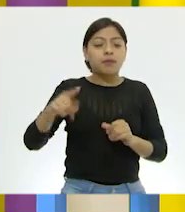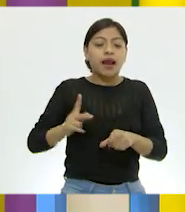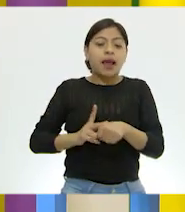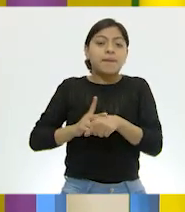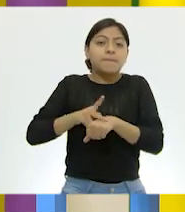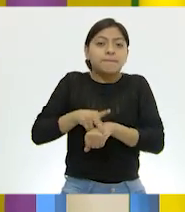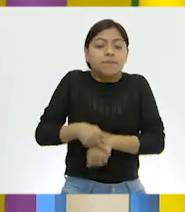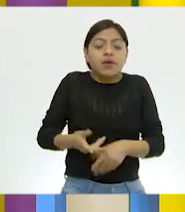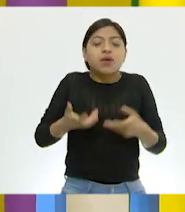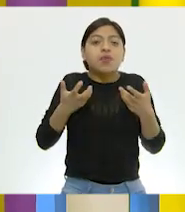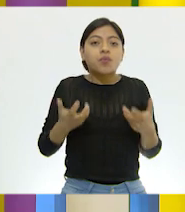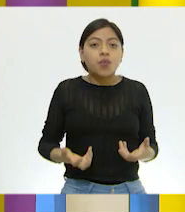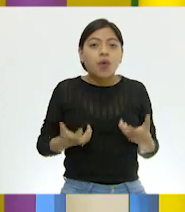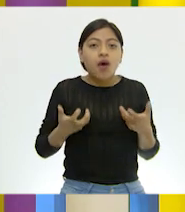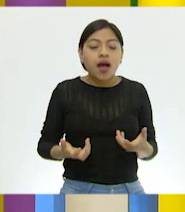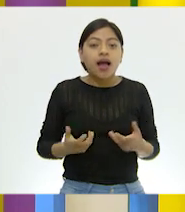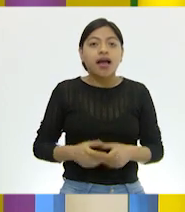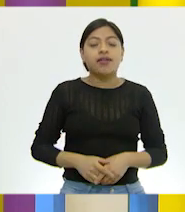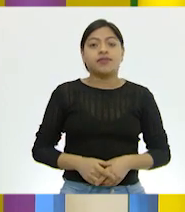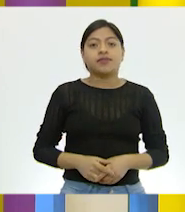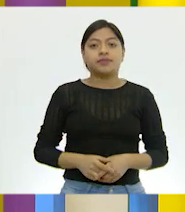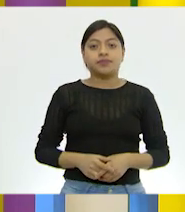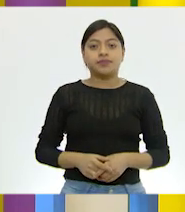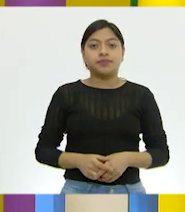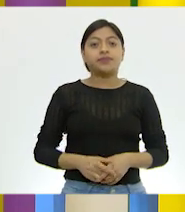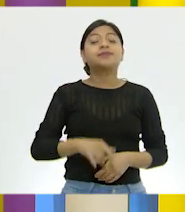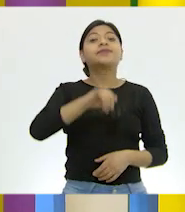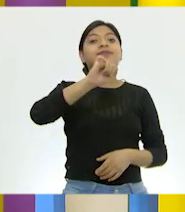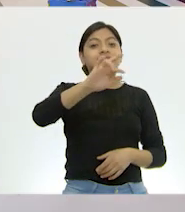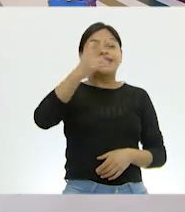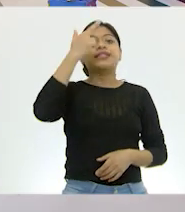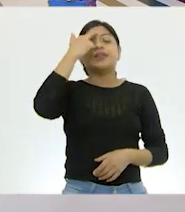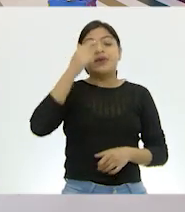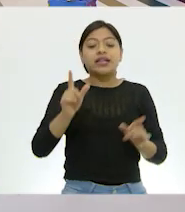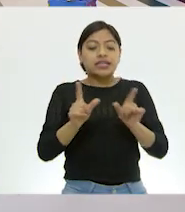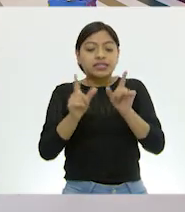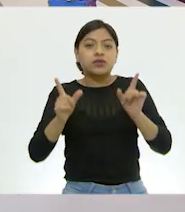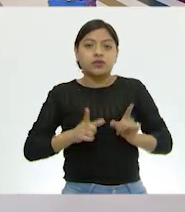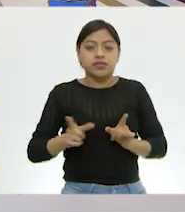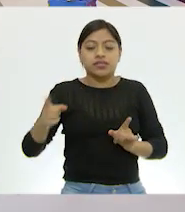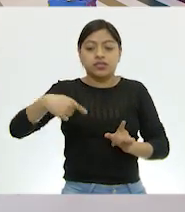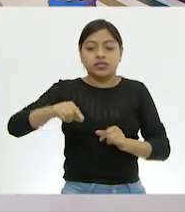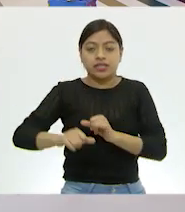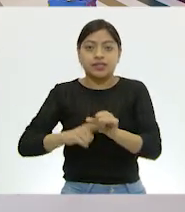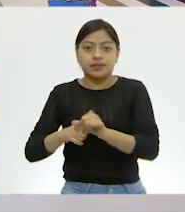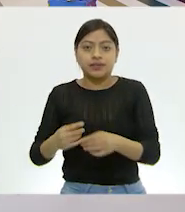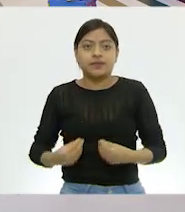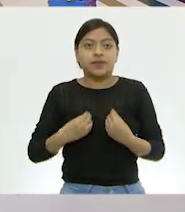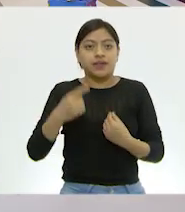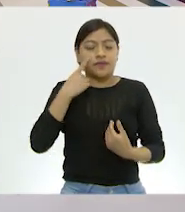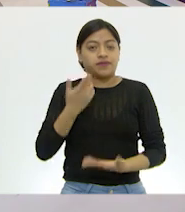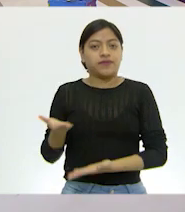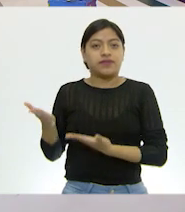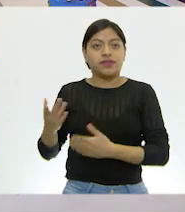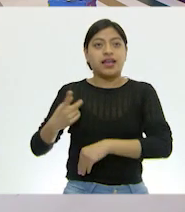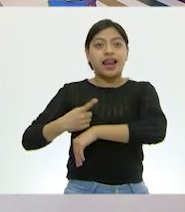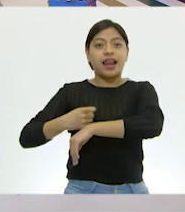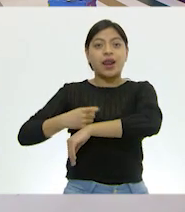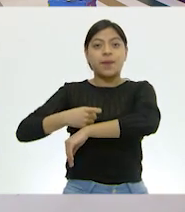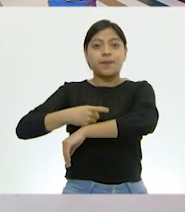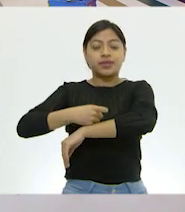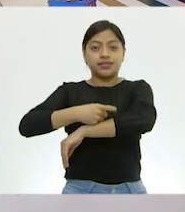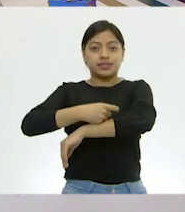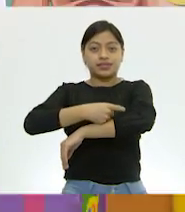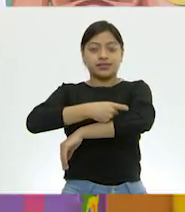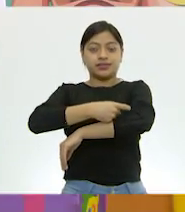charcos o como en pantanos. Muy bien, sí lo recuerdas. Entonces, este es una lombriz. Muy bien, sí, parece